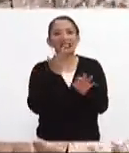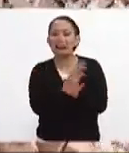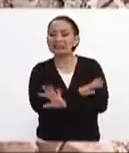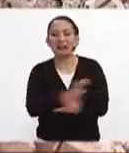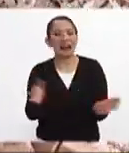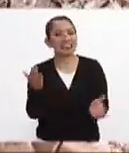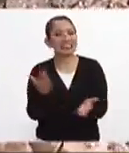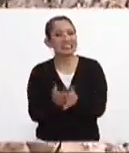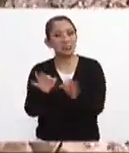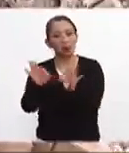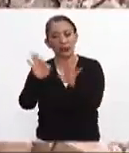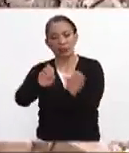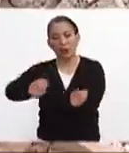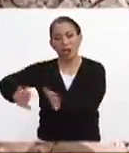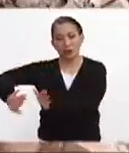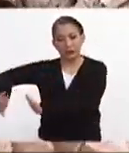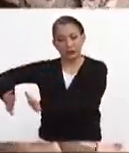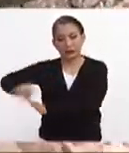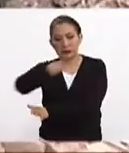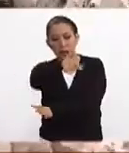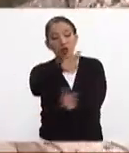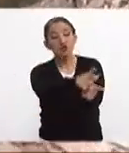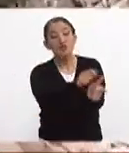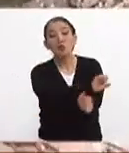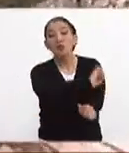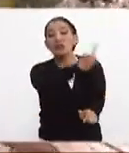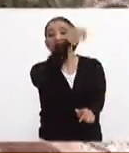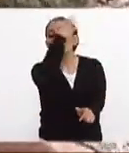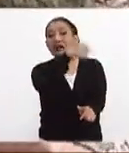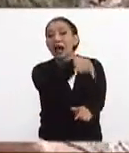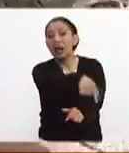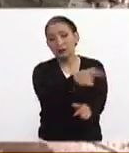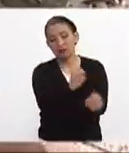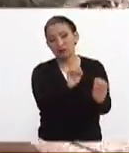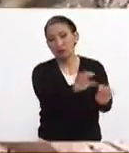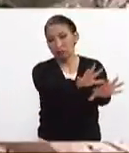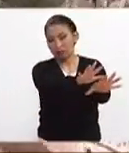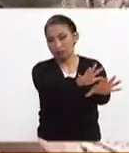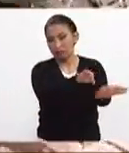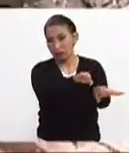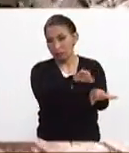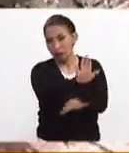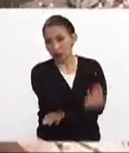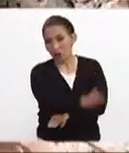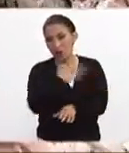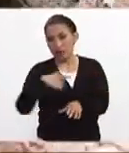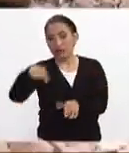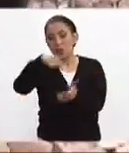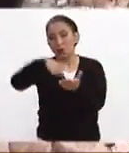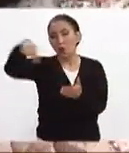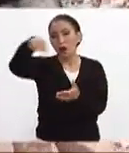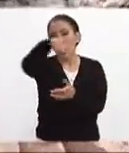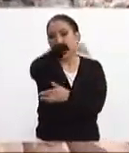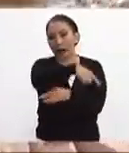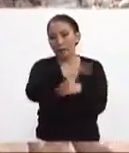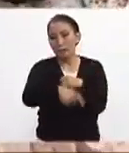es muy importante que dejen a los grupos profesionales hacer su trabajo, por lo menos en estas partes de